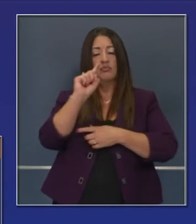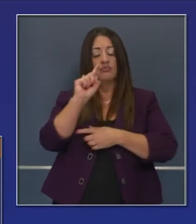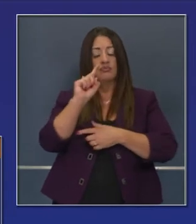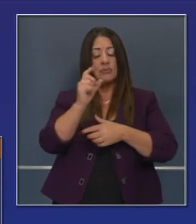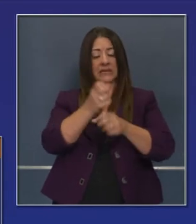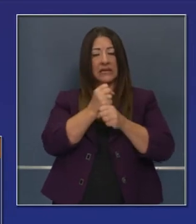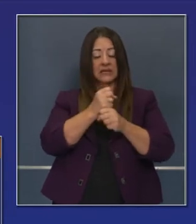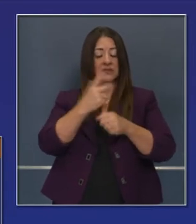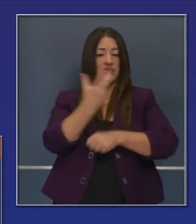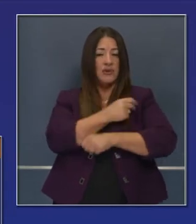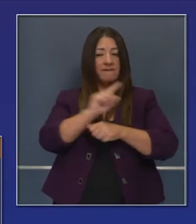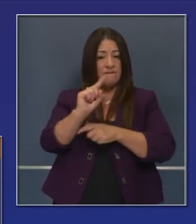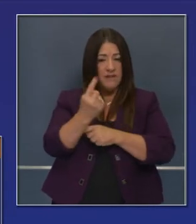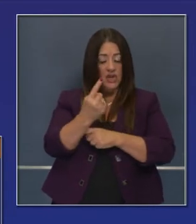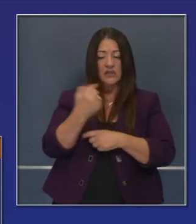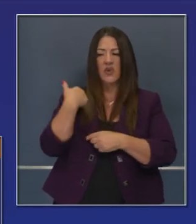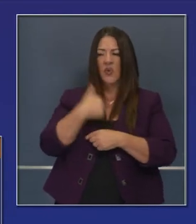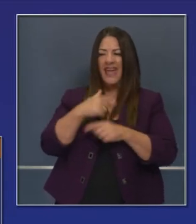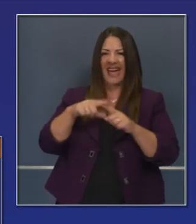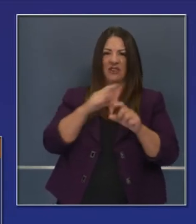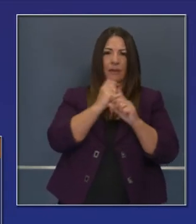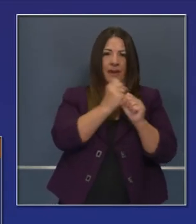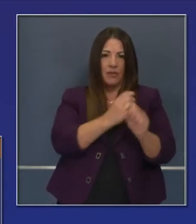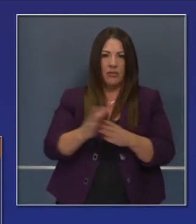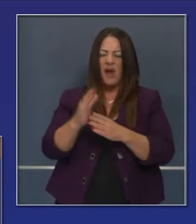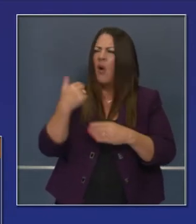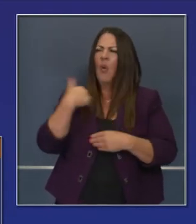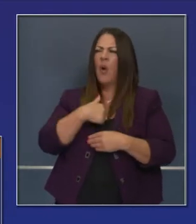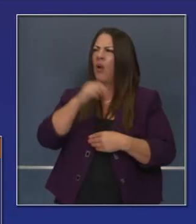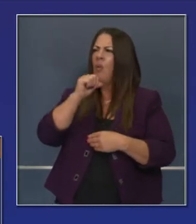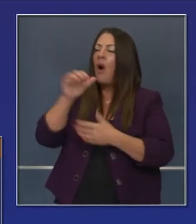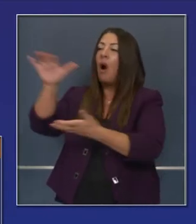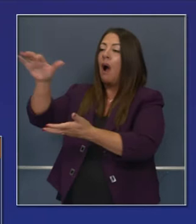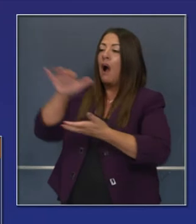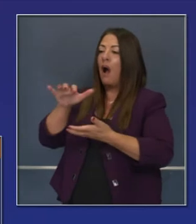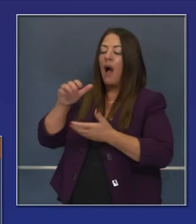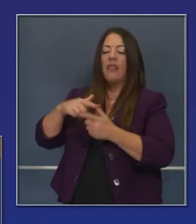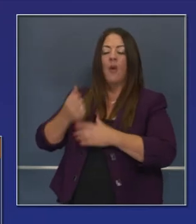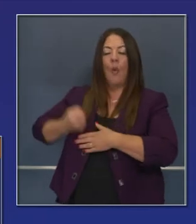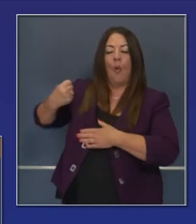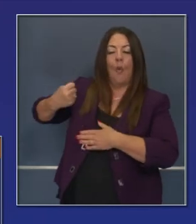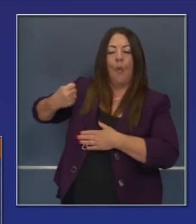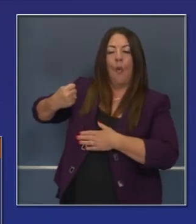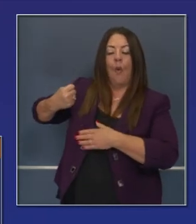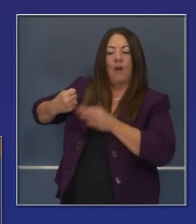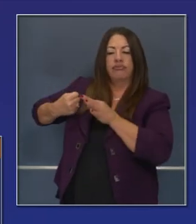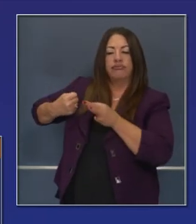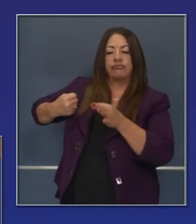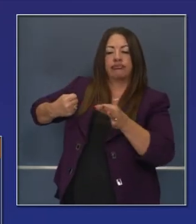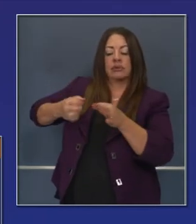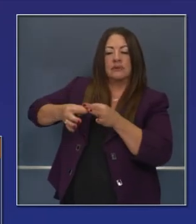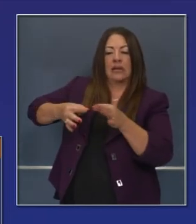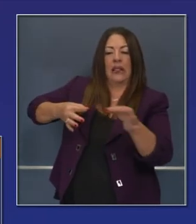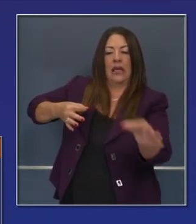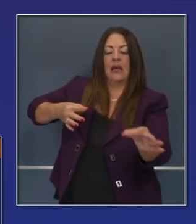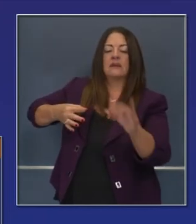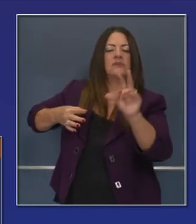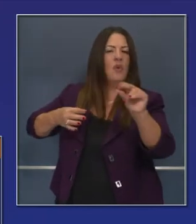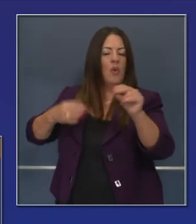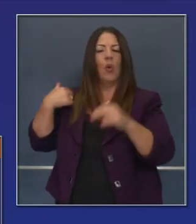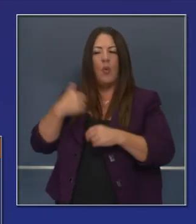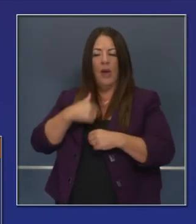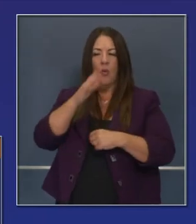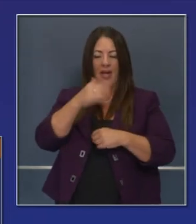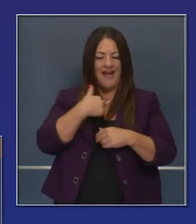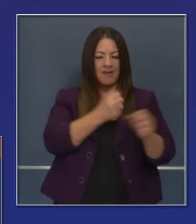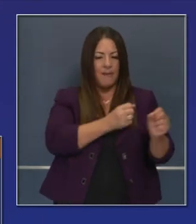para estar listos cuando recibamos la vacuna sin retardar la distribución, sino preparándonos como pocos estados